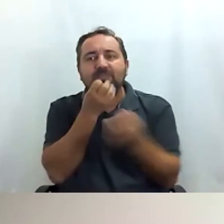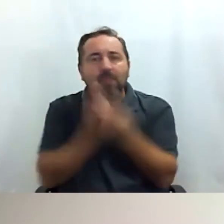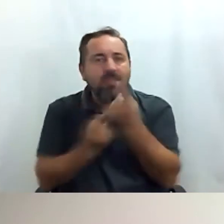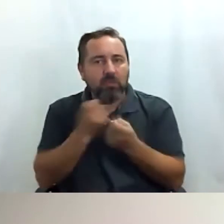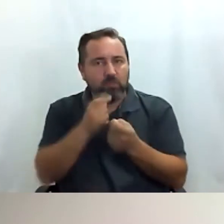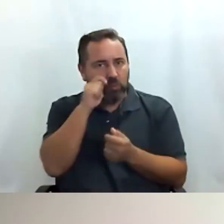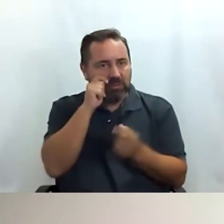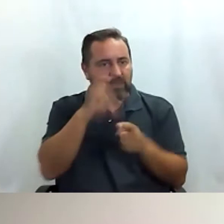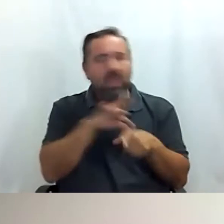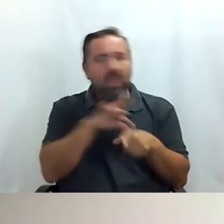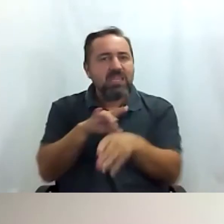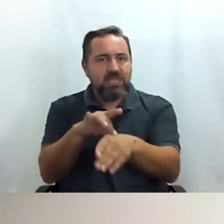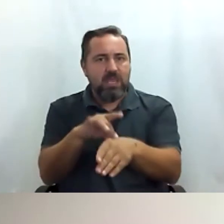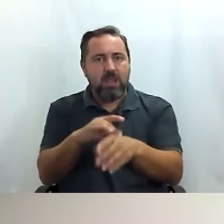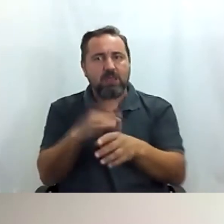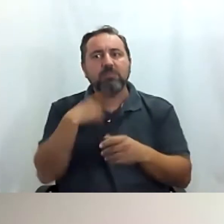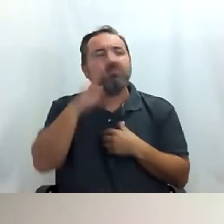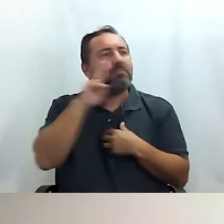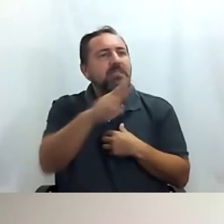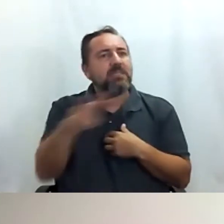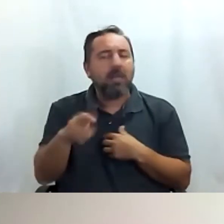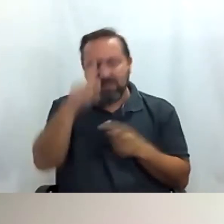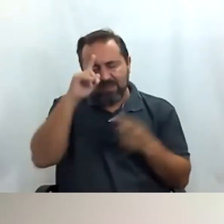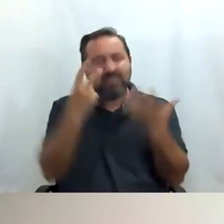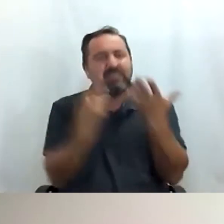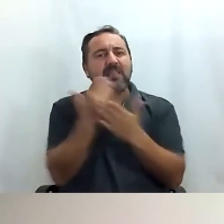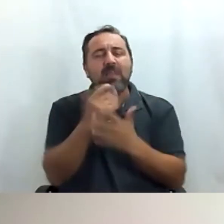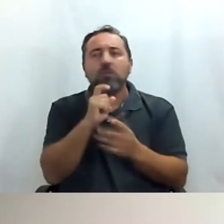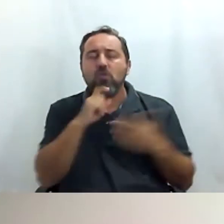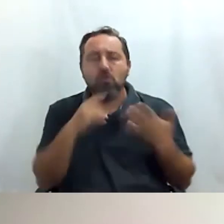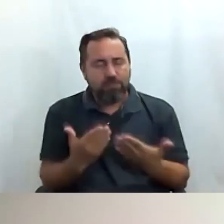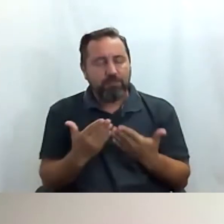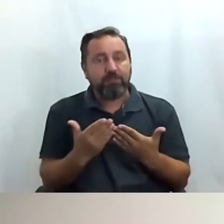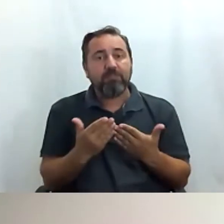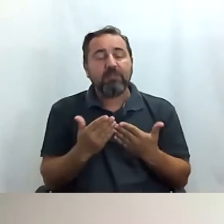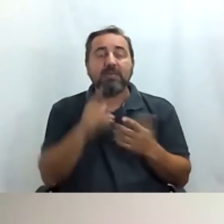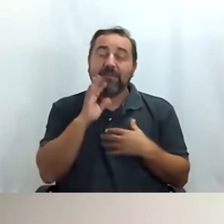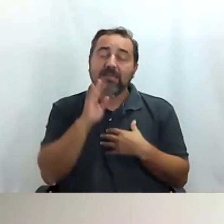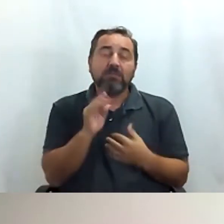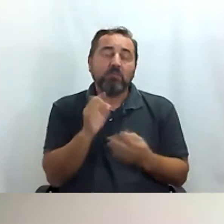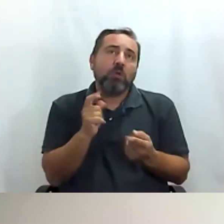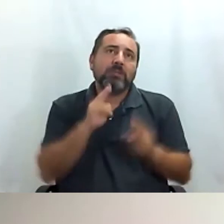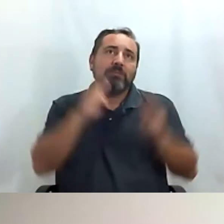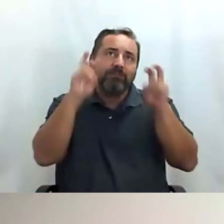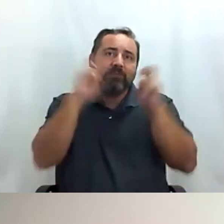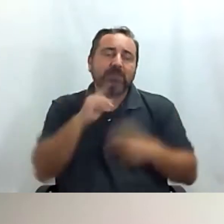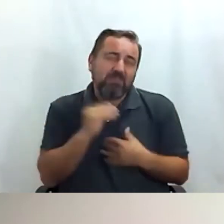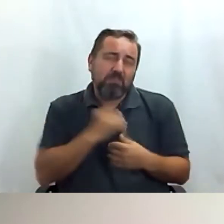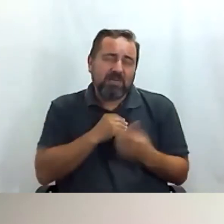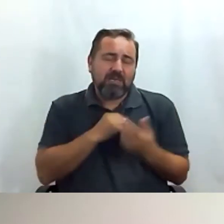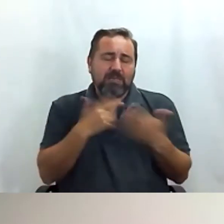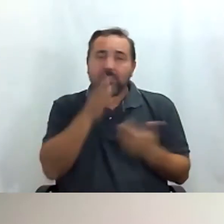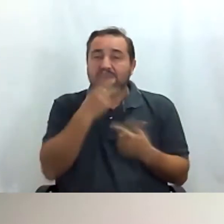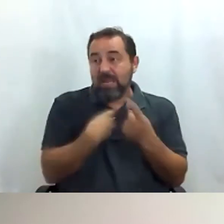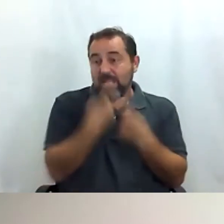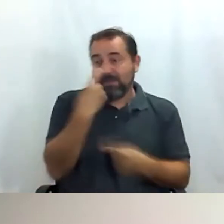hemos hecho de cómo se puede visitar Madrid en siete días. Hemos tenido la pena porque sabíais que el año pasado se